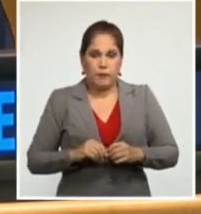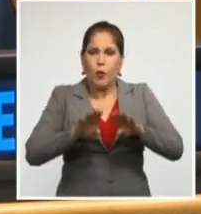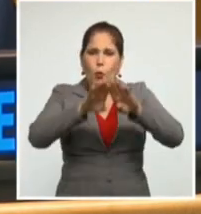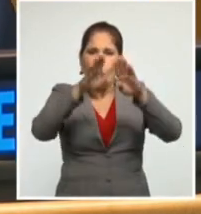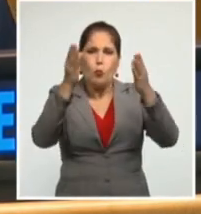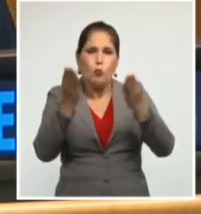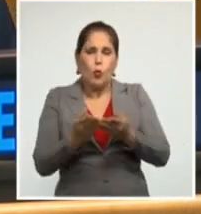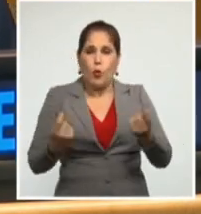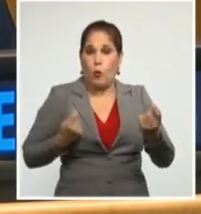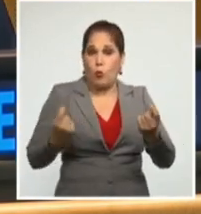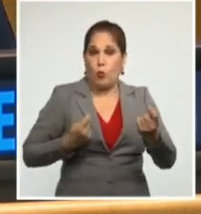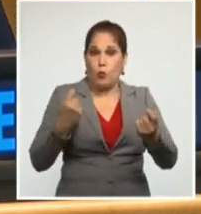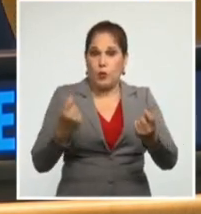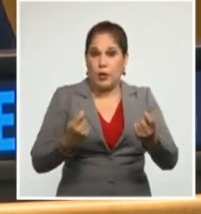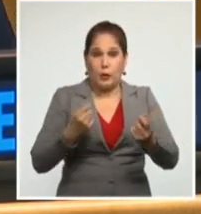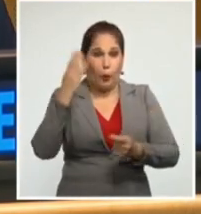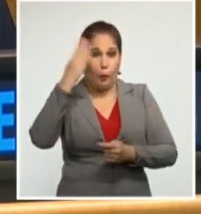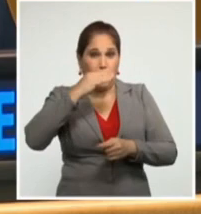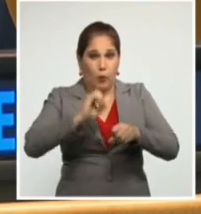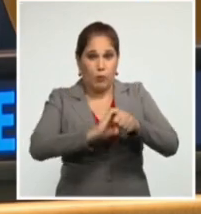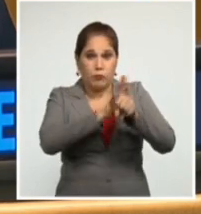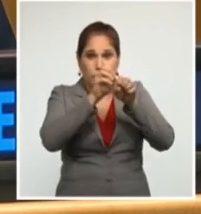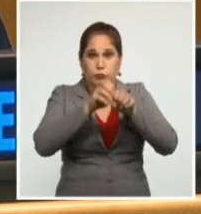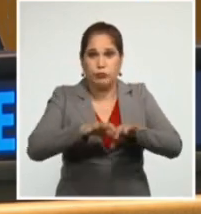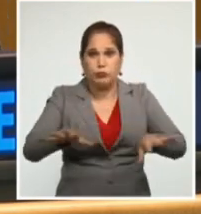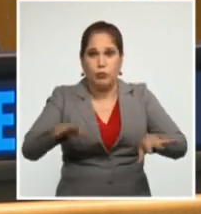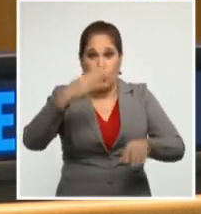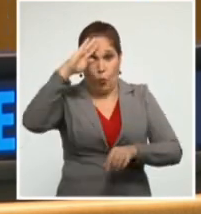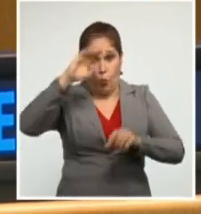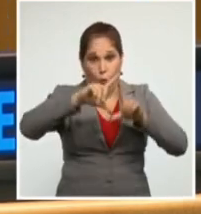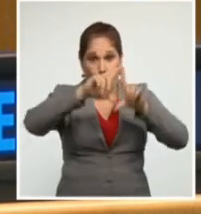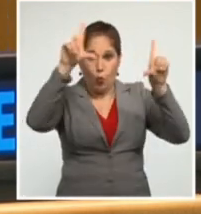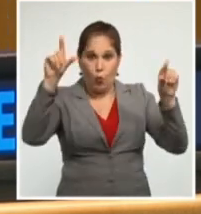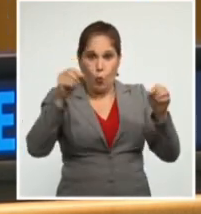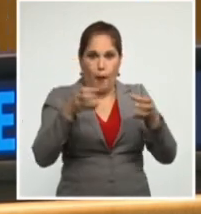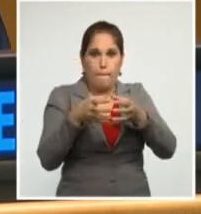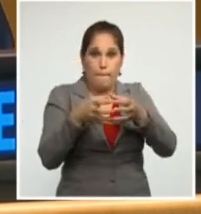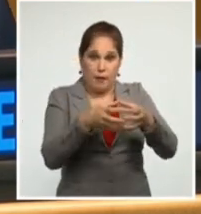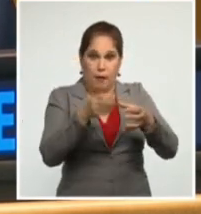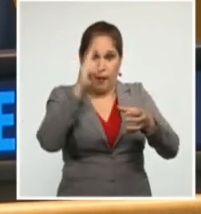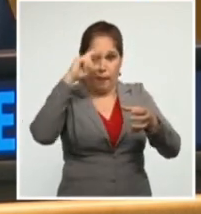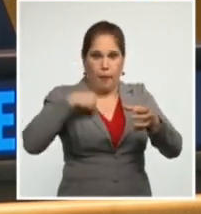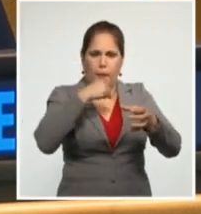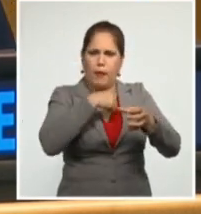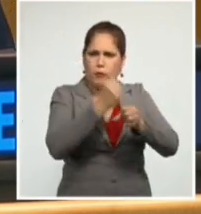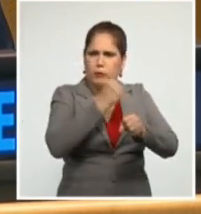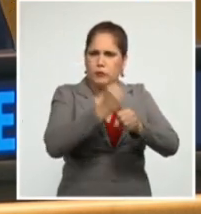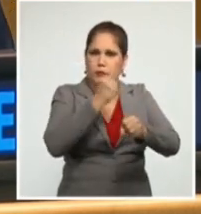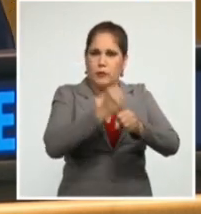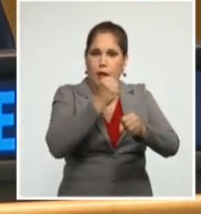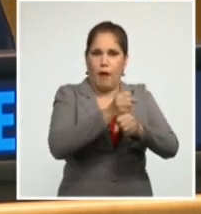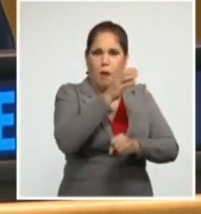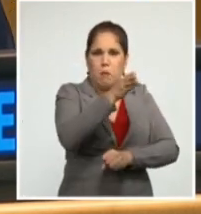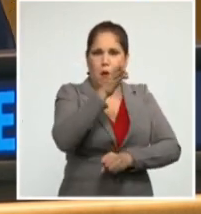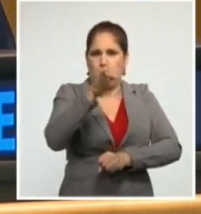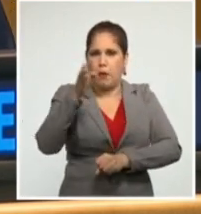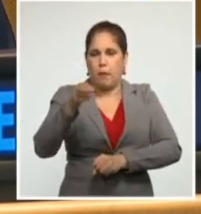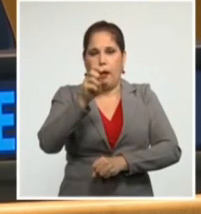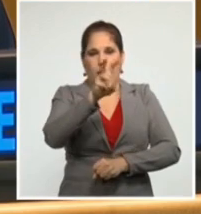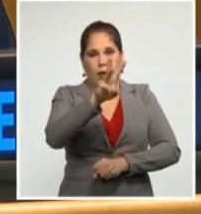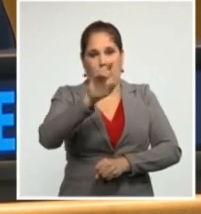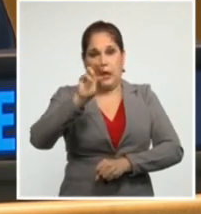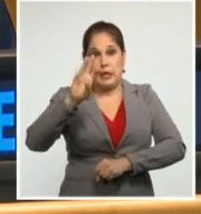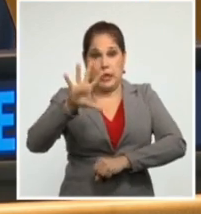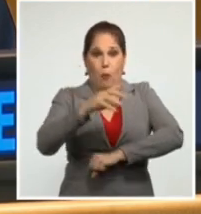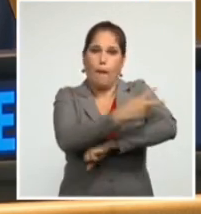luchando contra lo peor de la pandemia, las brigadas médicas cubanas trabajan en el terreno en más de 35 países de América